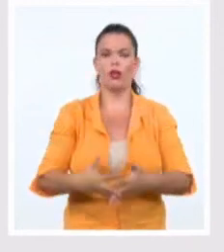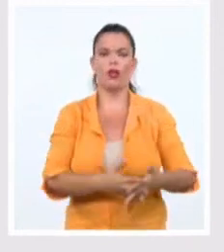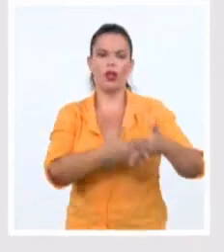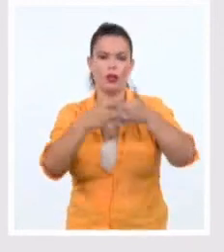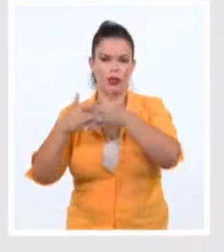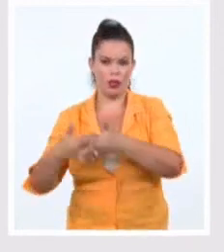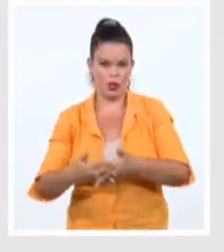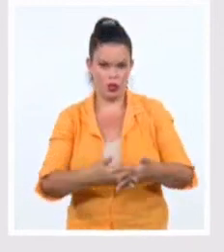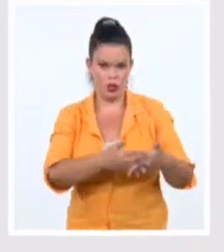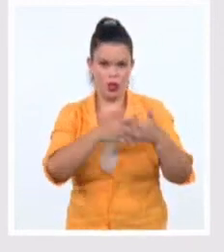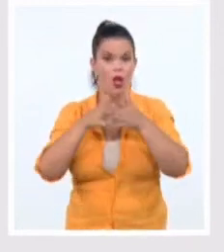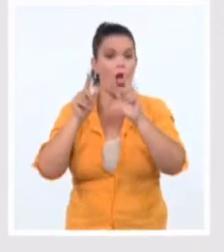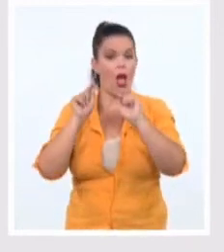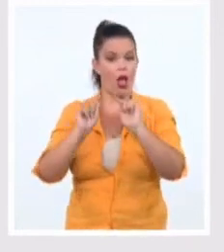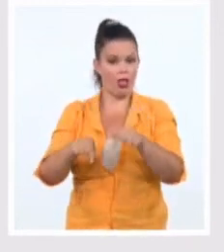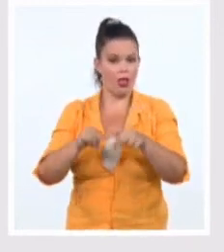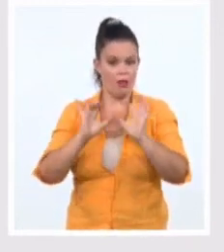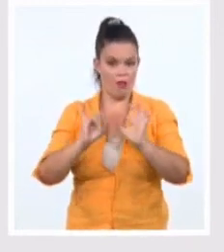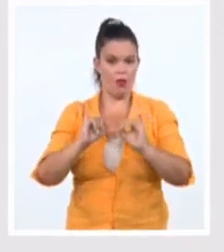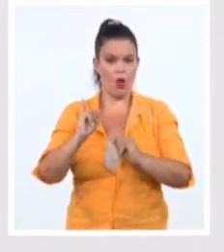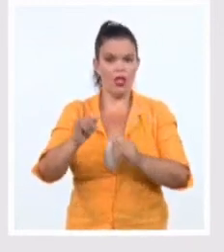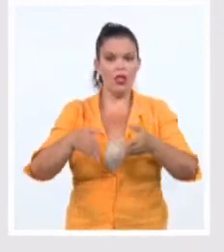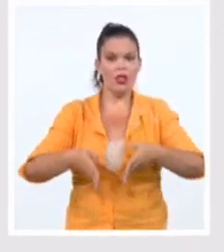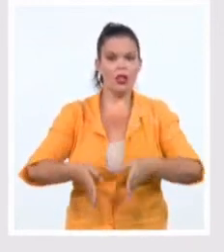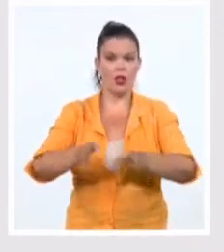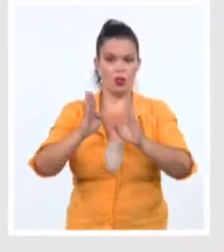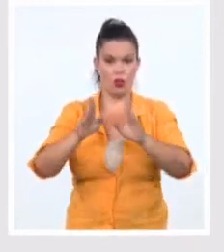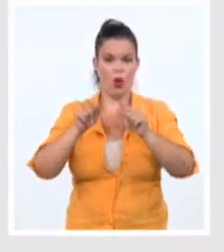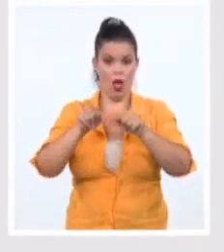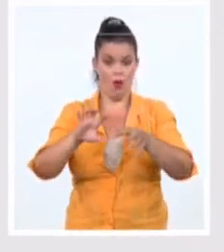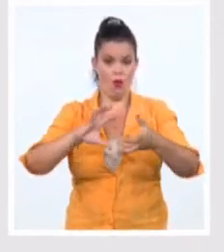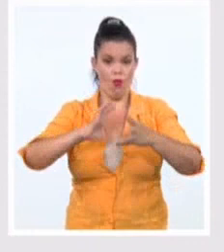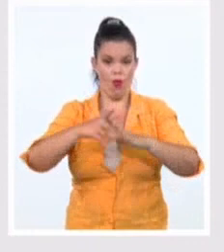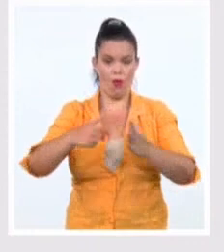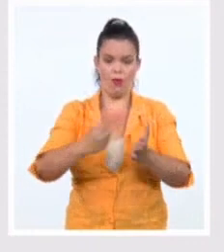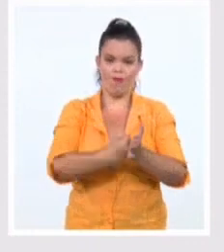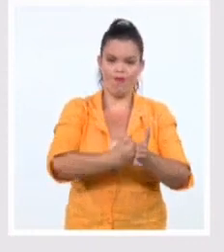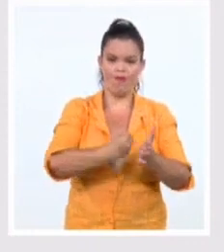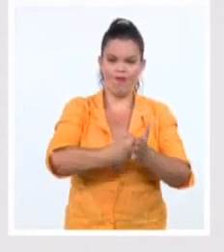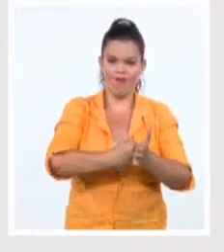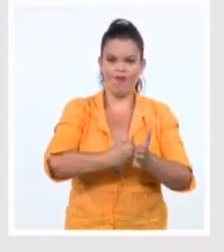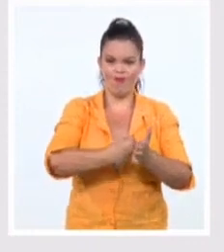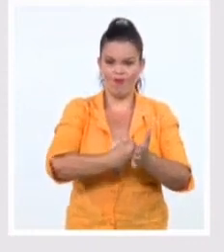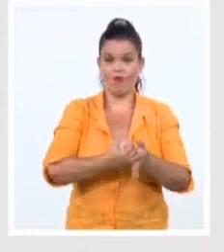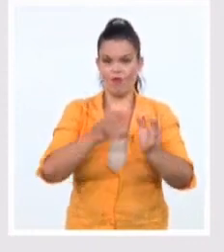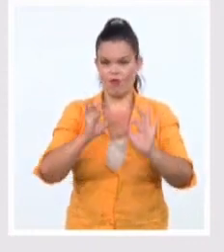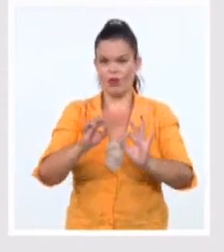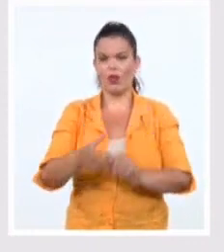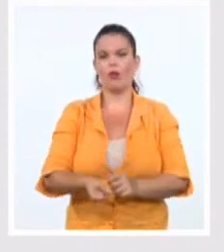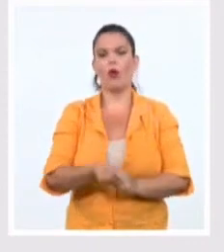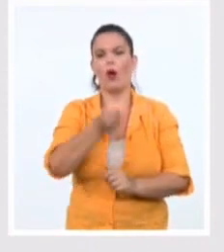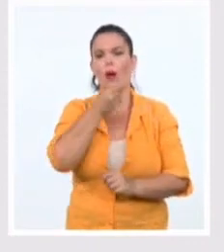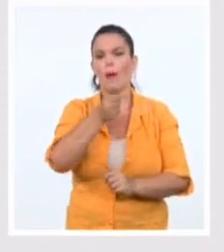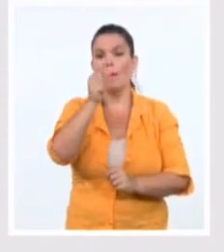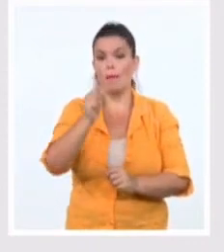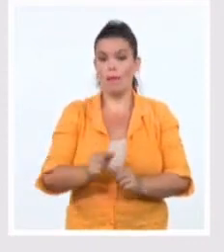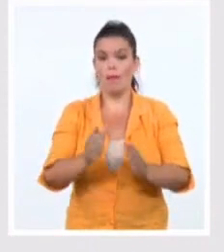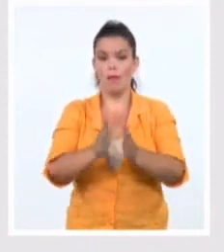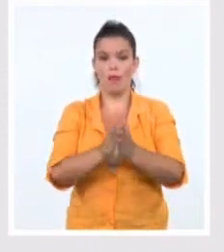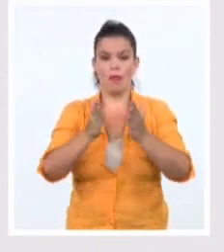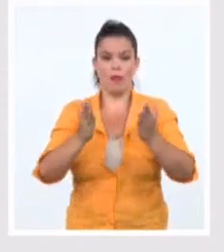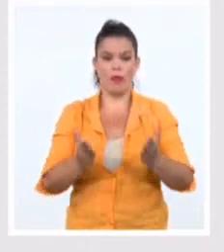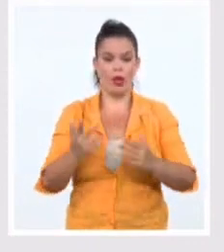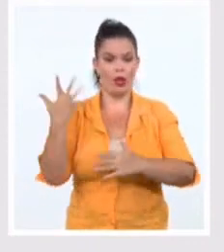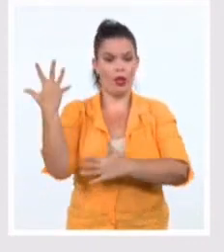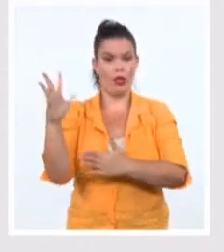sus instituciones. Las presiones, incluso sobre algunos integrantes de la prensa extranjera acreditada en el país